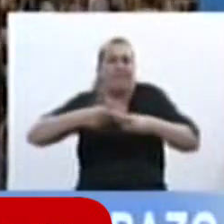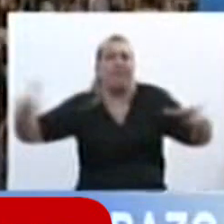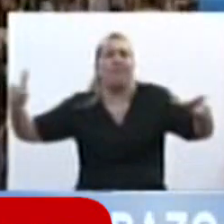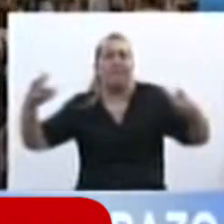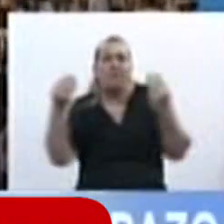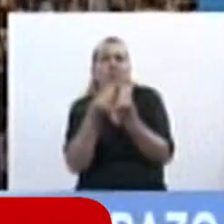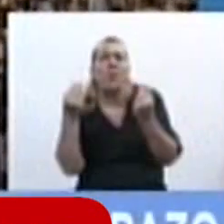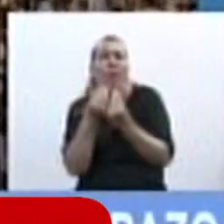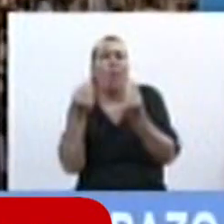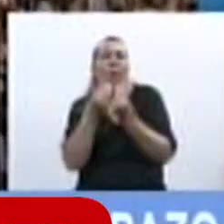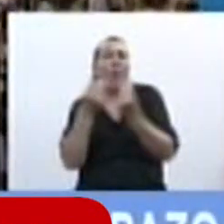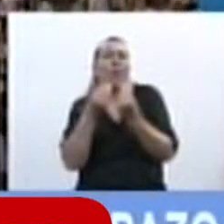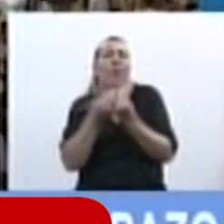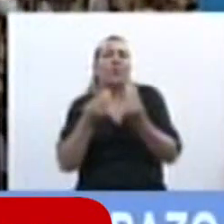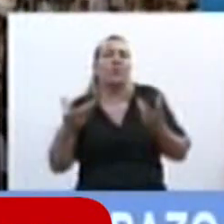magnitudes